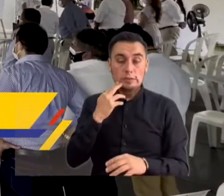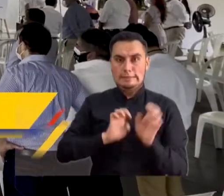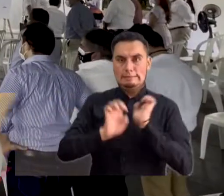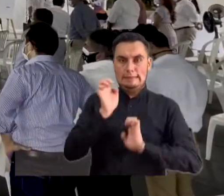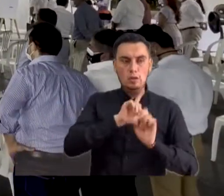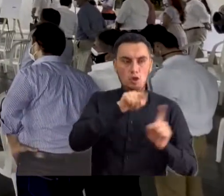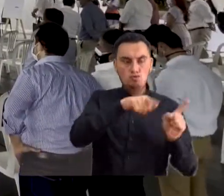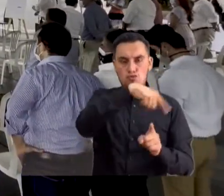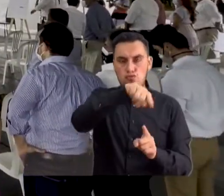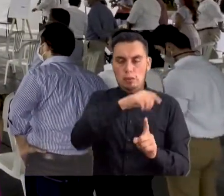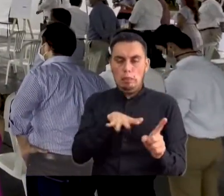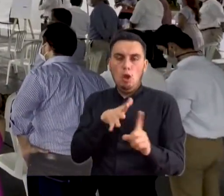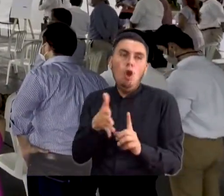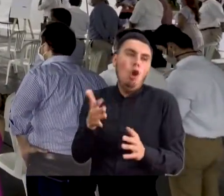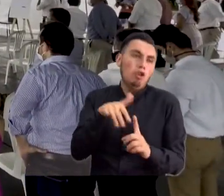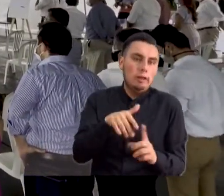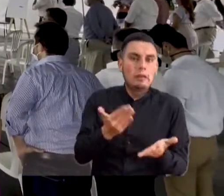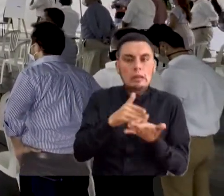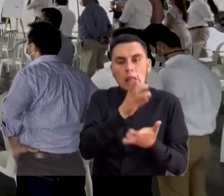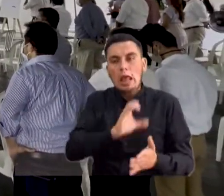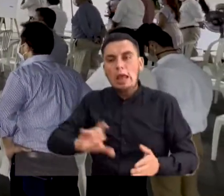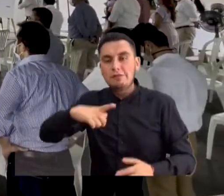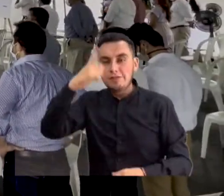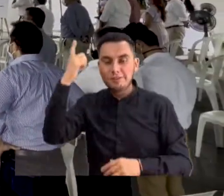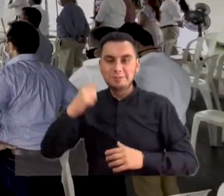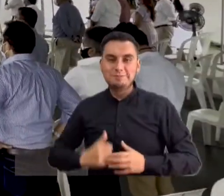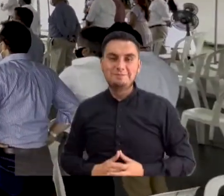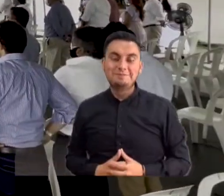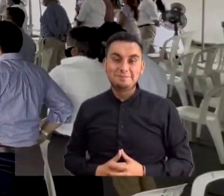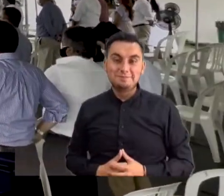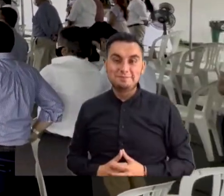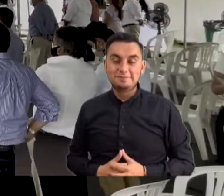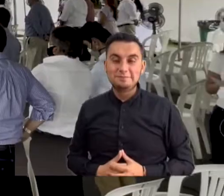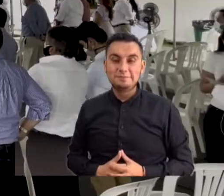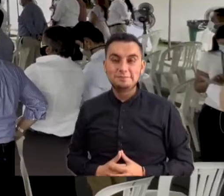evitando que esta obra se convierta en otro elefante blanco.